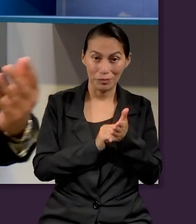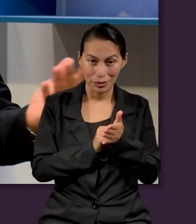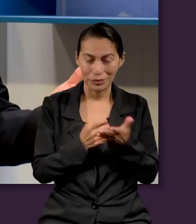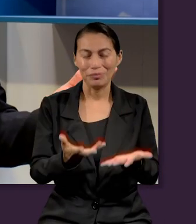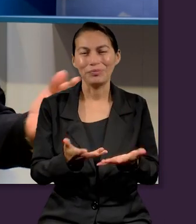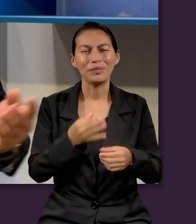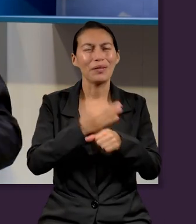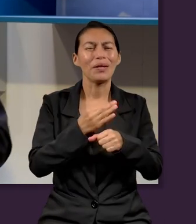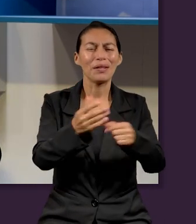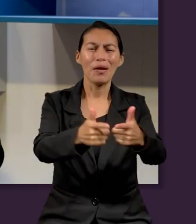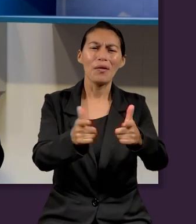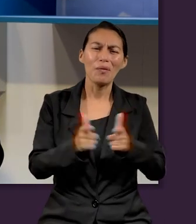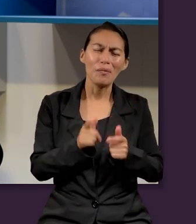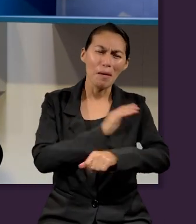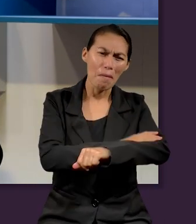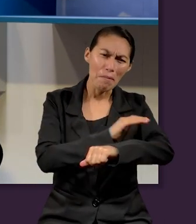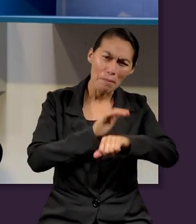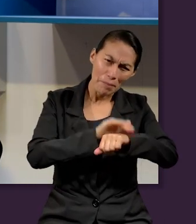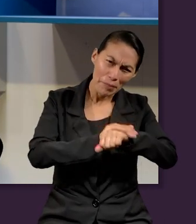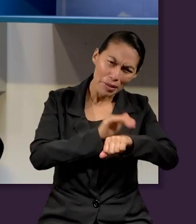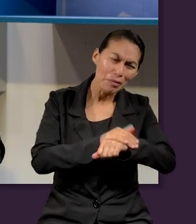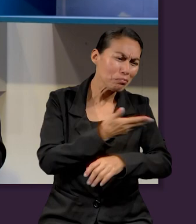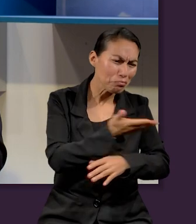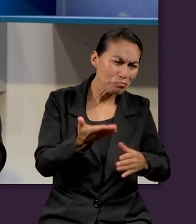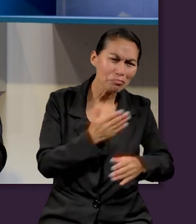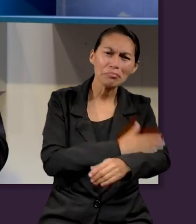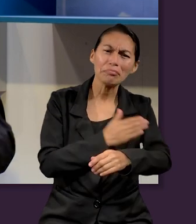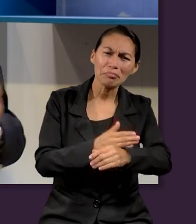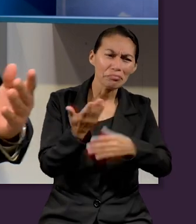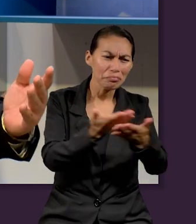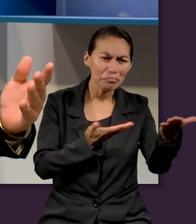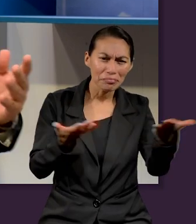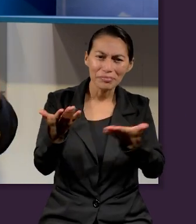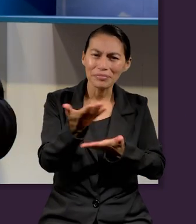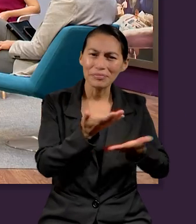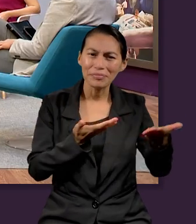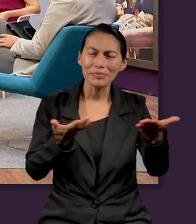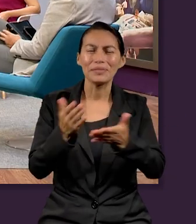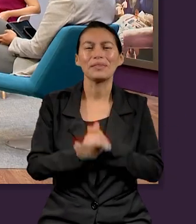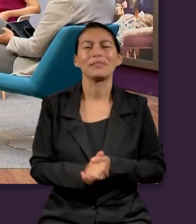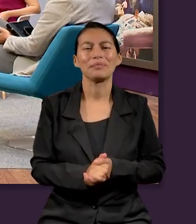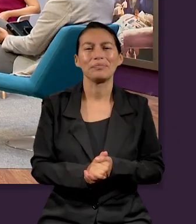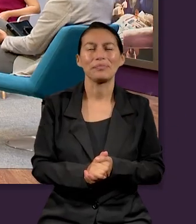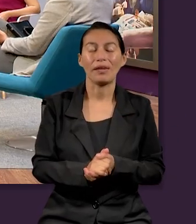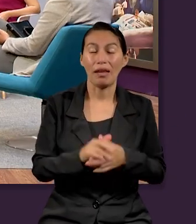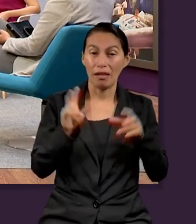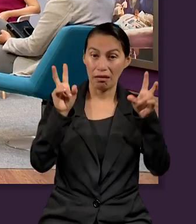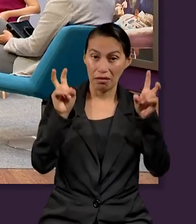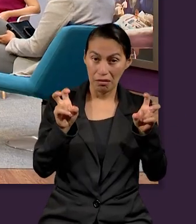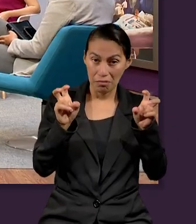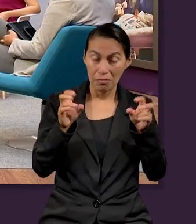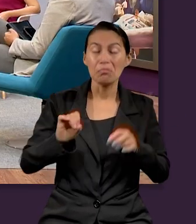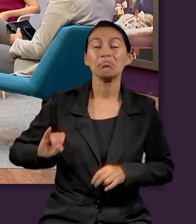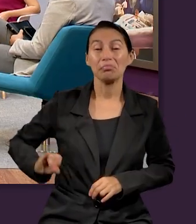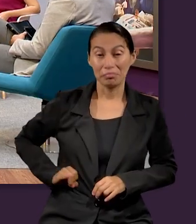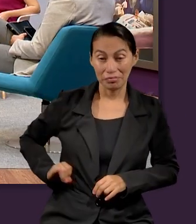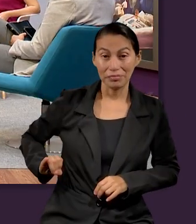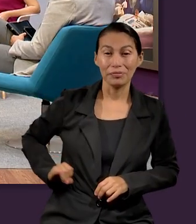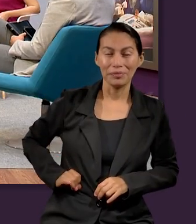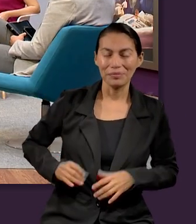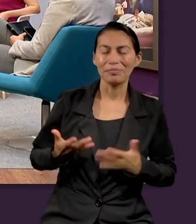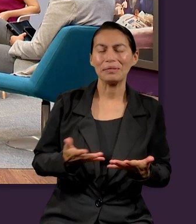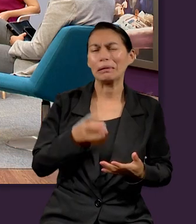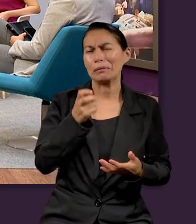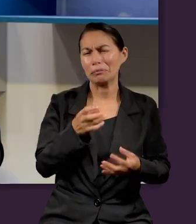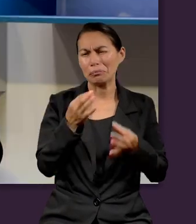con un grupo de amigos con quienes vamos a compartir este interesantísimo tema. Francamente será algo que